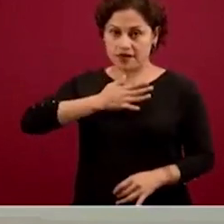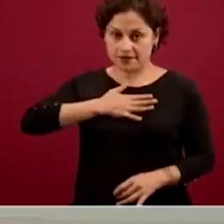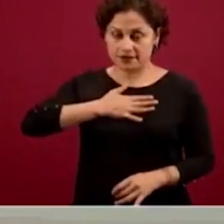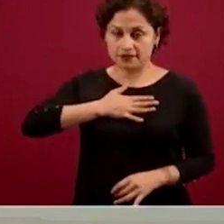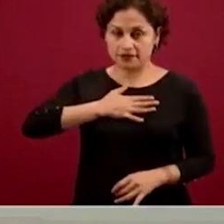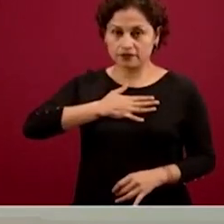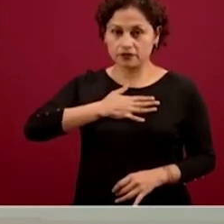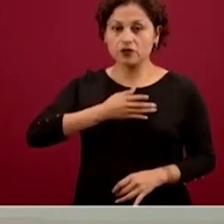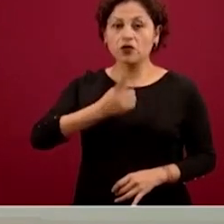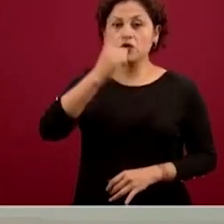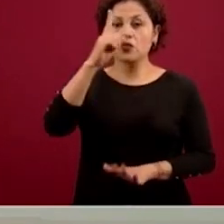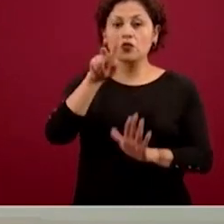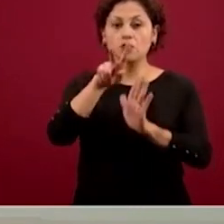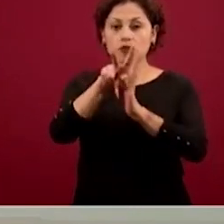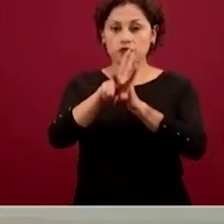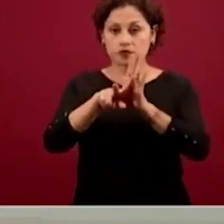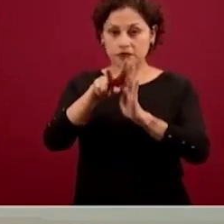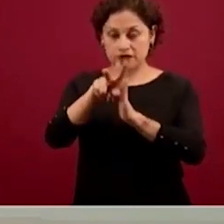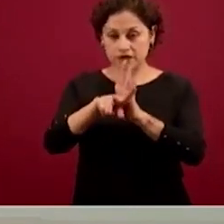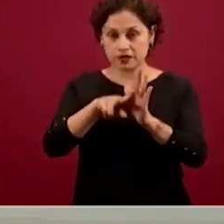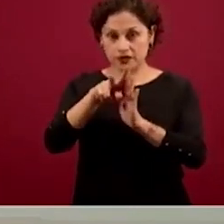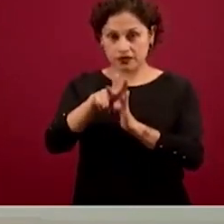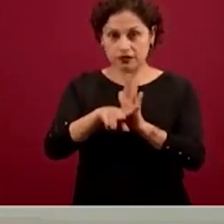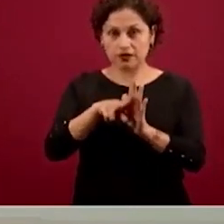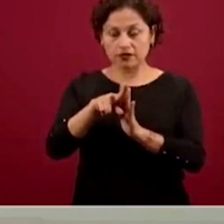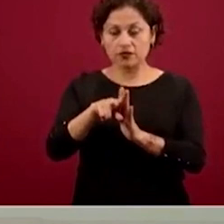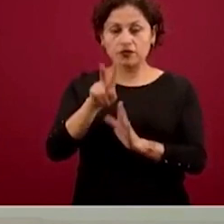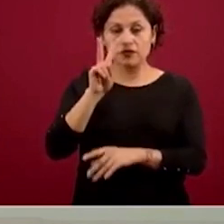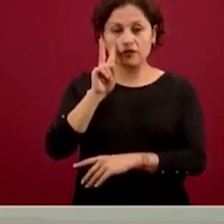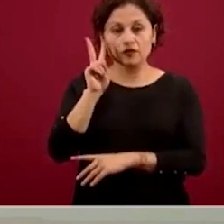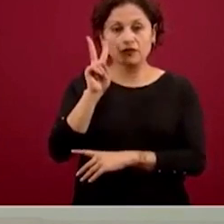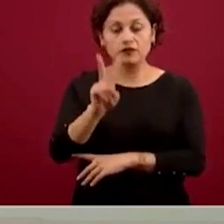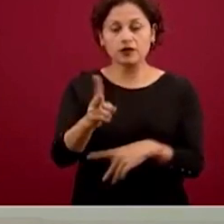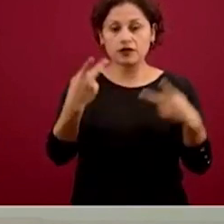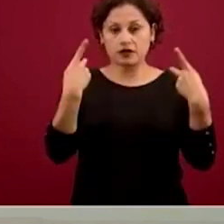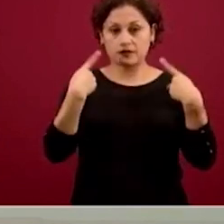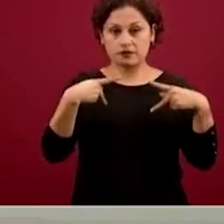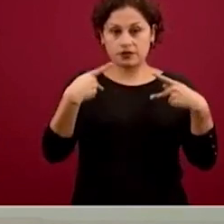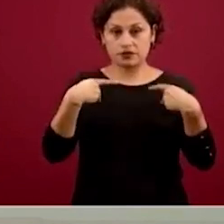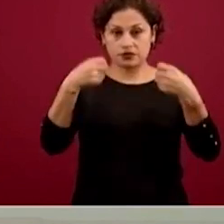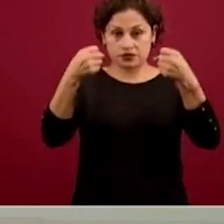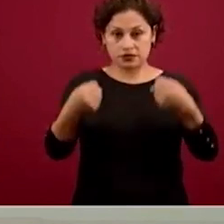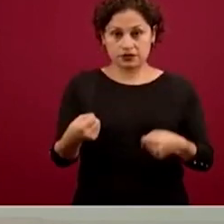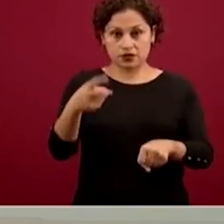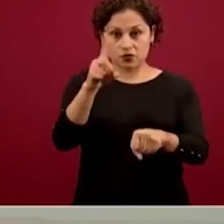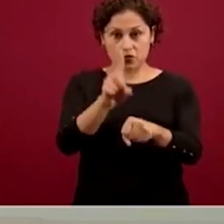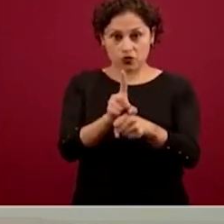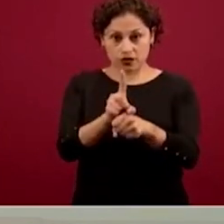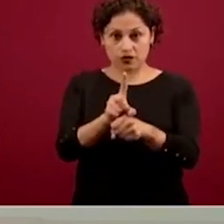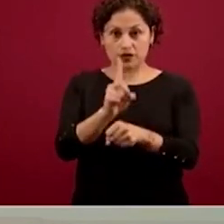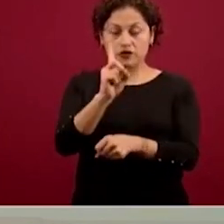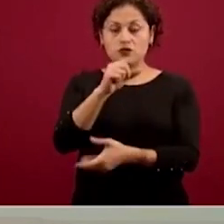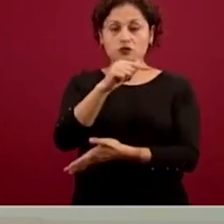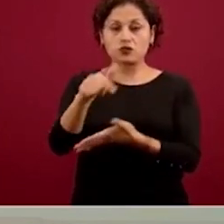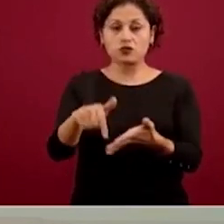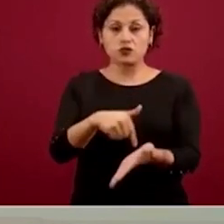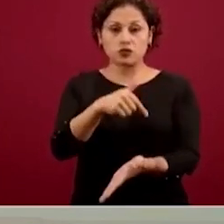donde personal de seguridad privada de algún supermercado